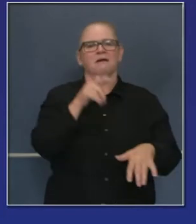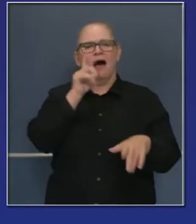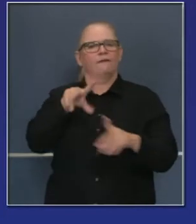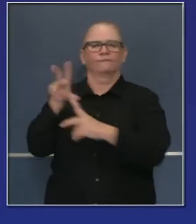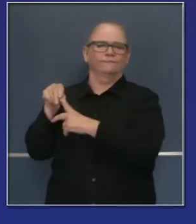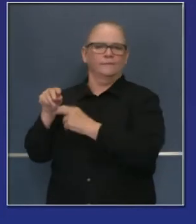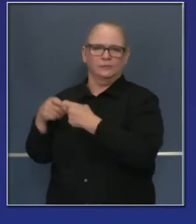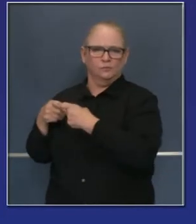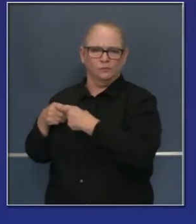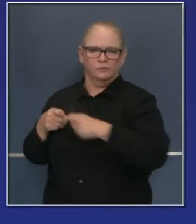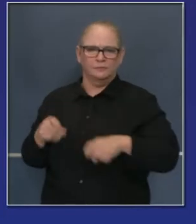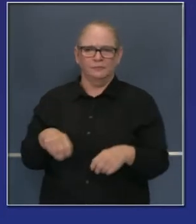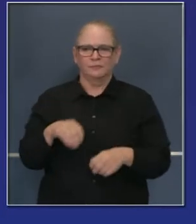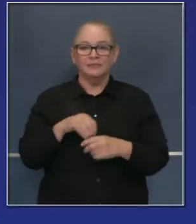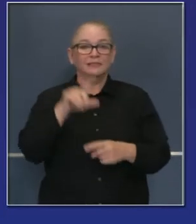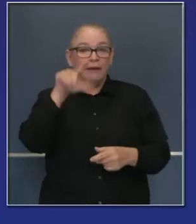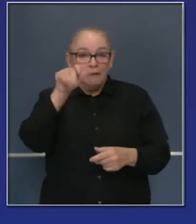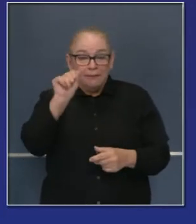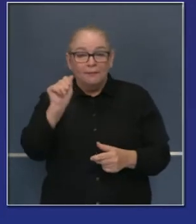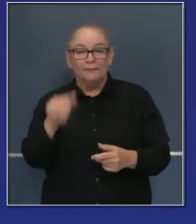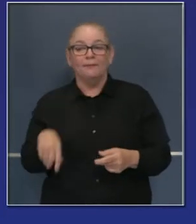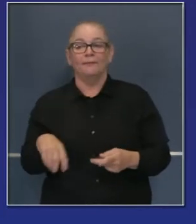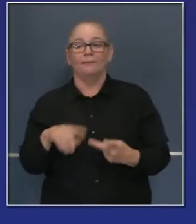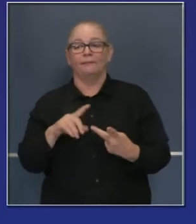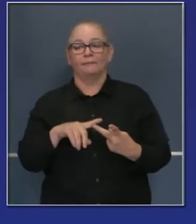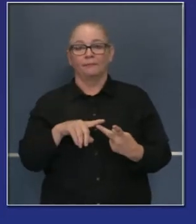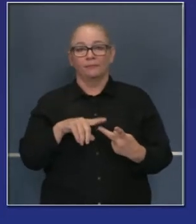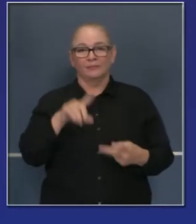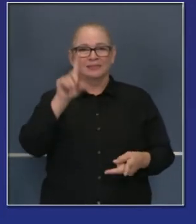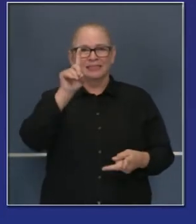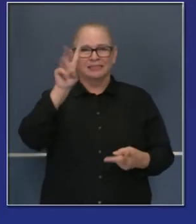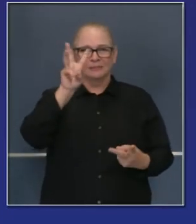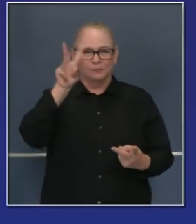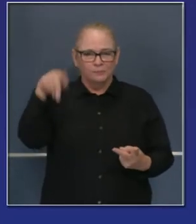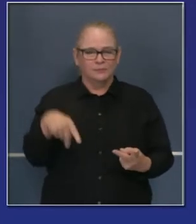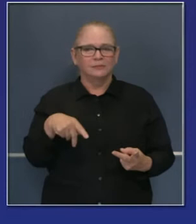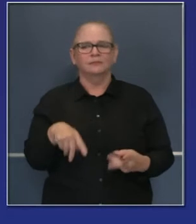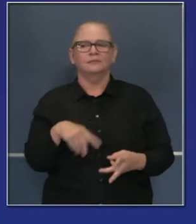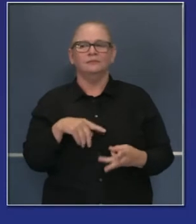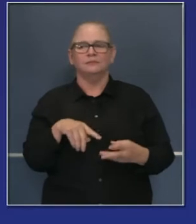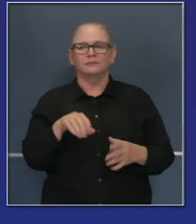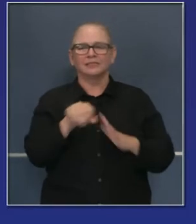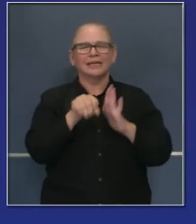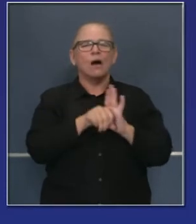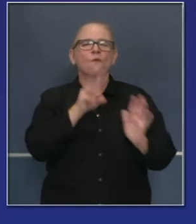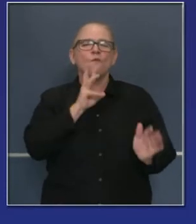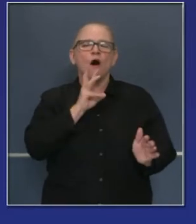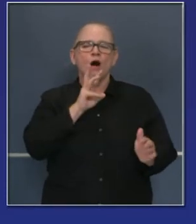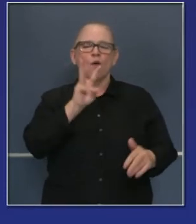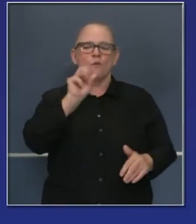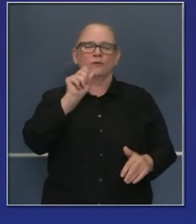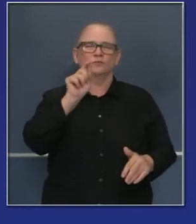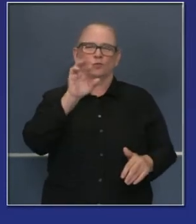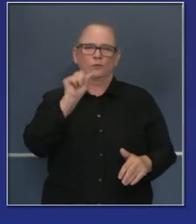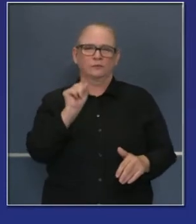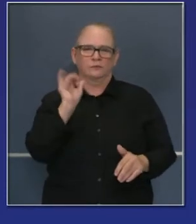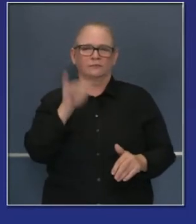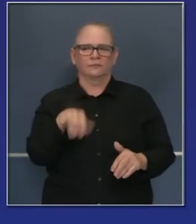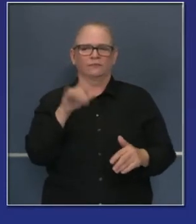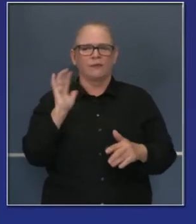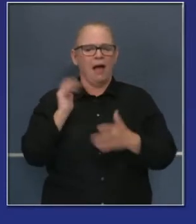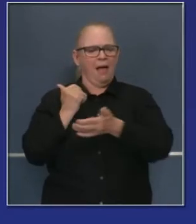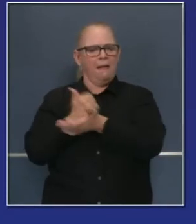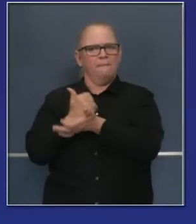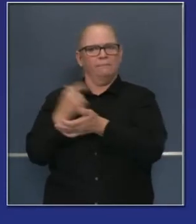con el DWP, Departamento de Agua y Electricidad de Los Ángeles y con otros socios para traer a nosotros más